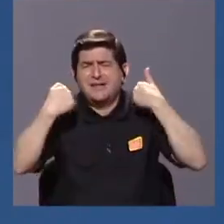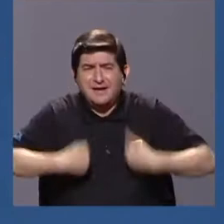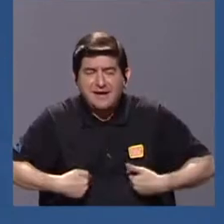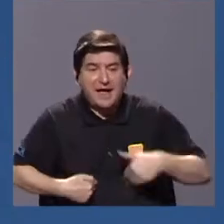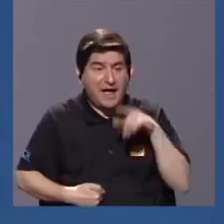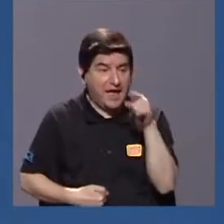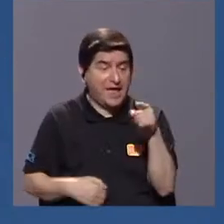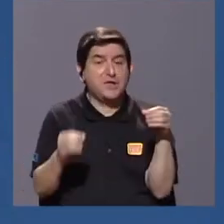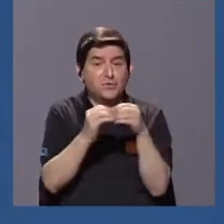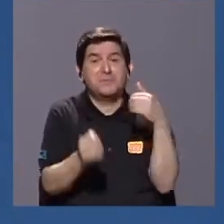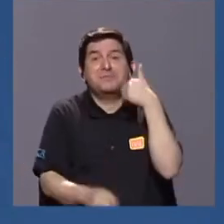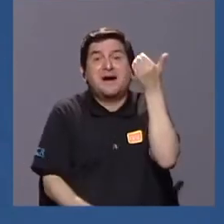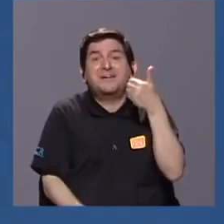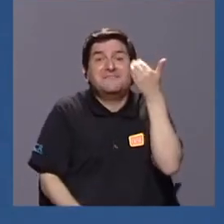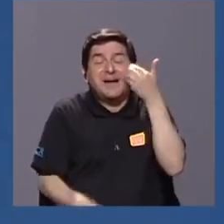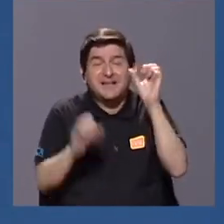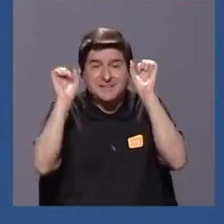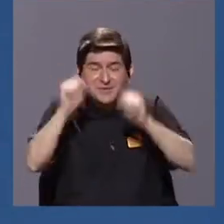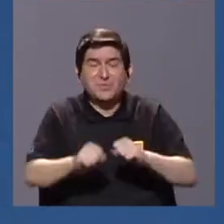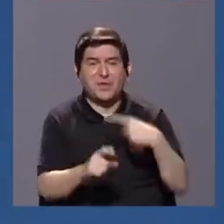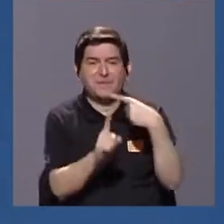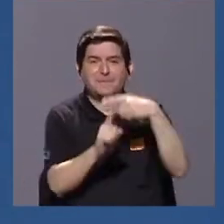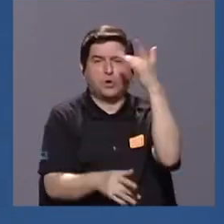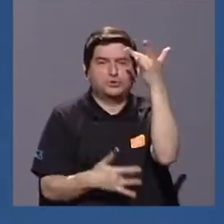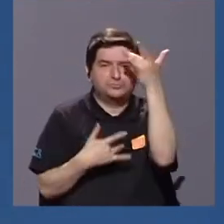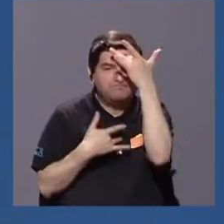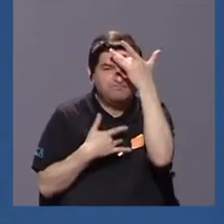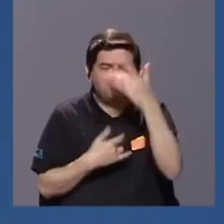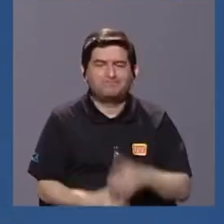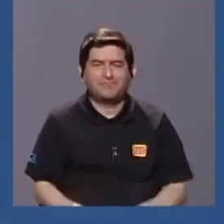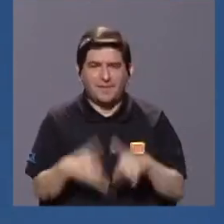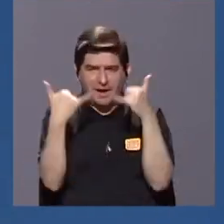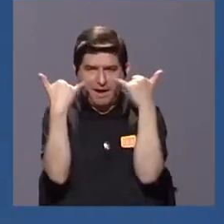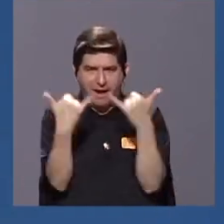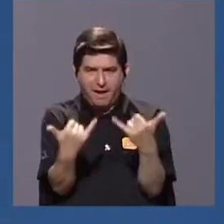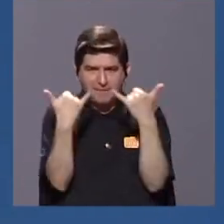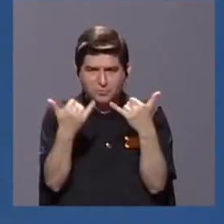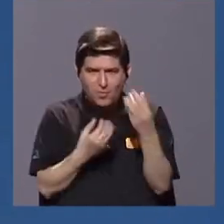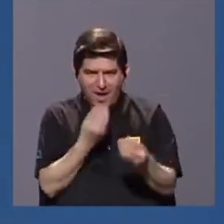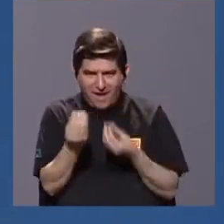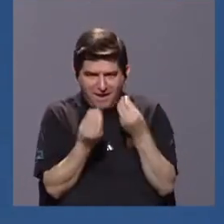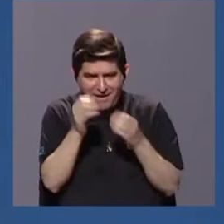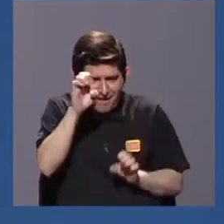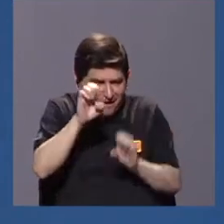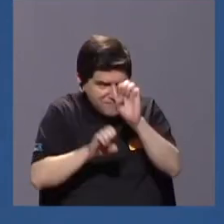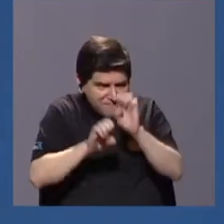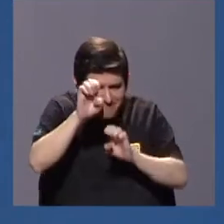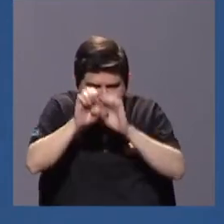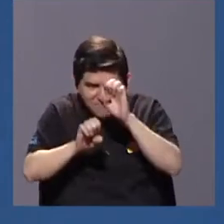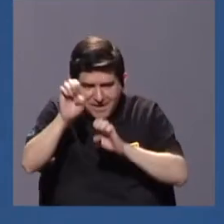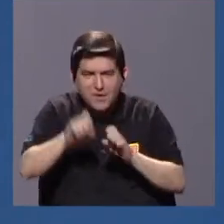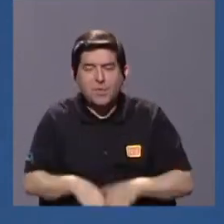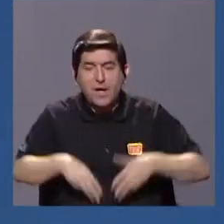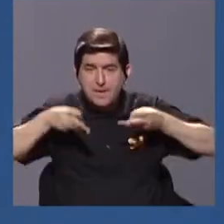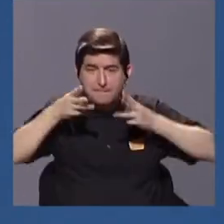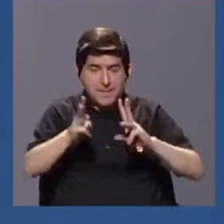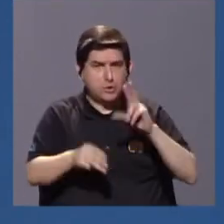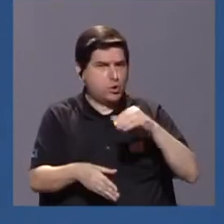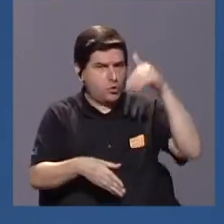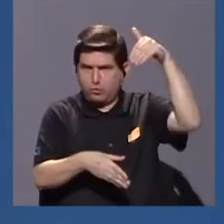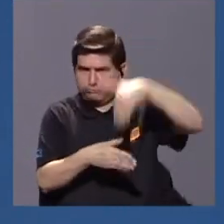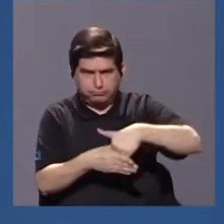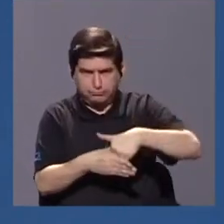son los individuos más propensos a ser positivos. Entonces, actualmente, lo que estamos haciendo es evaluando a través de un método no invasivo.